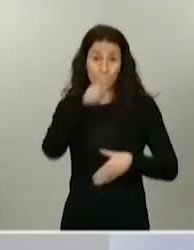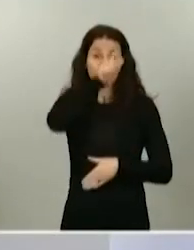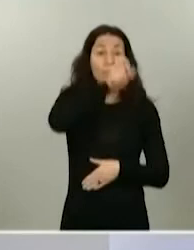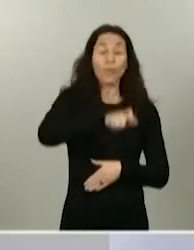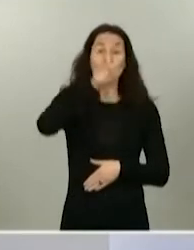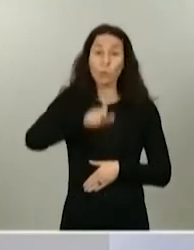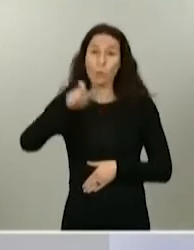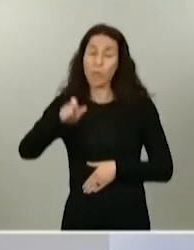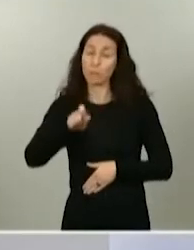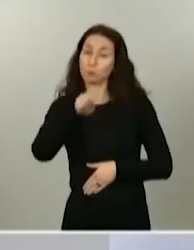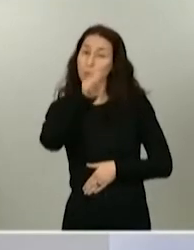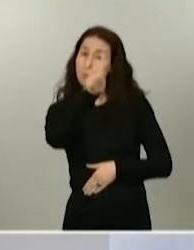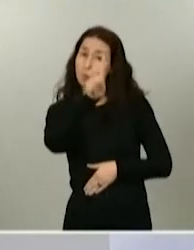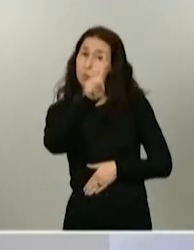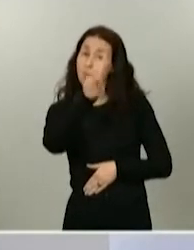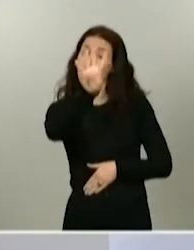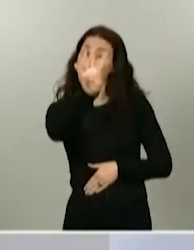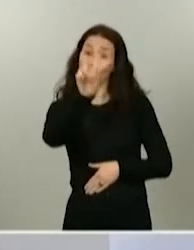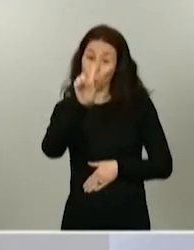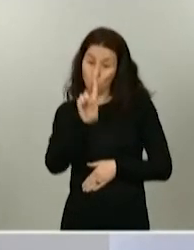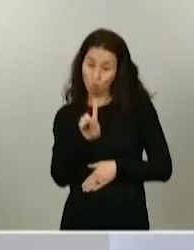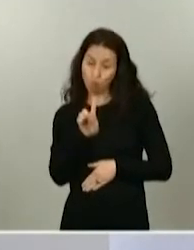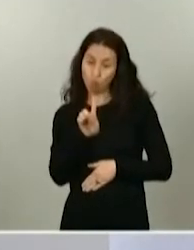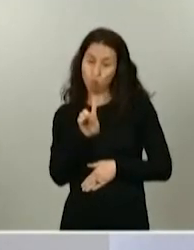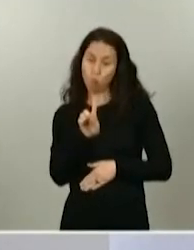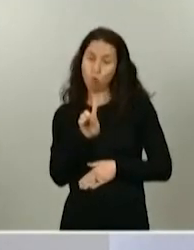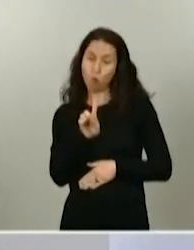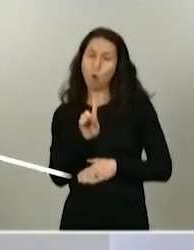estarán en fase 2 a partir del lunes.